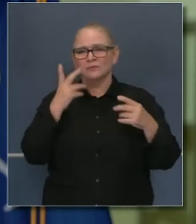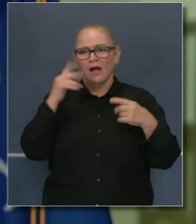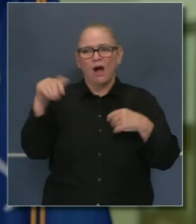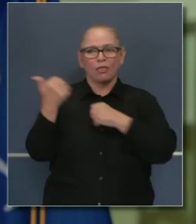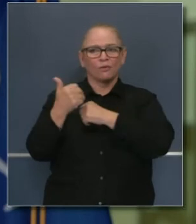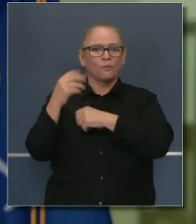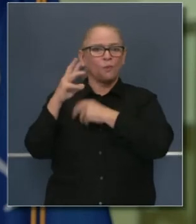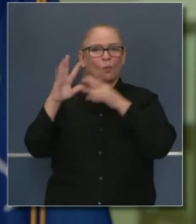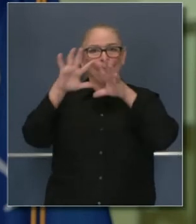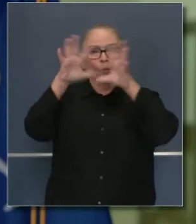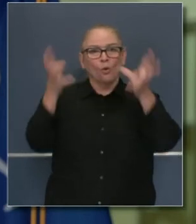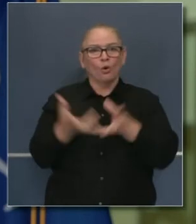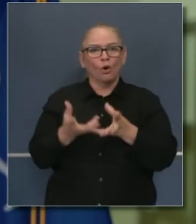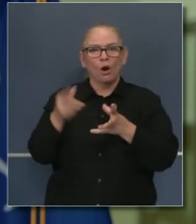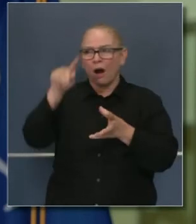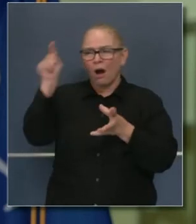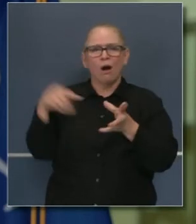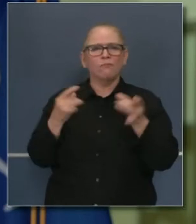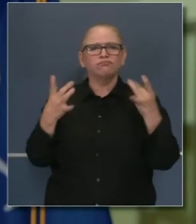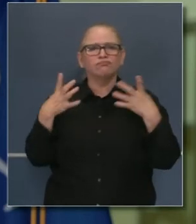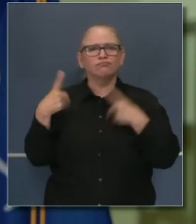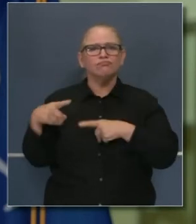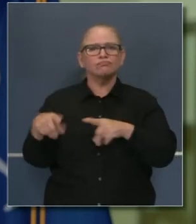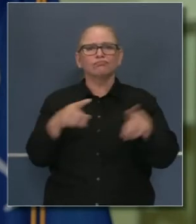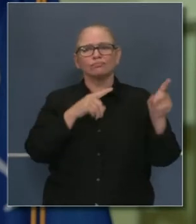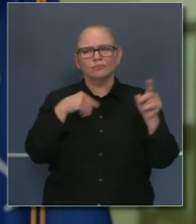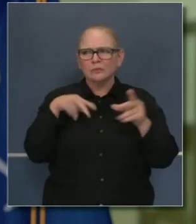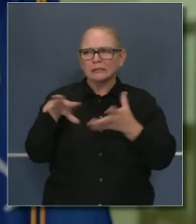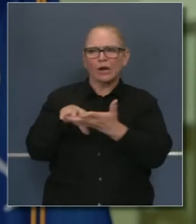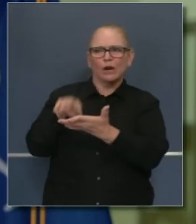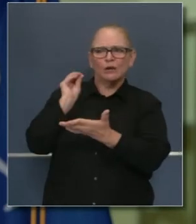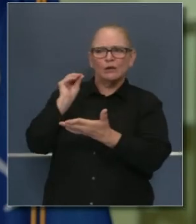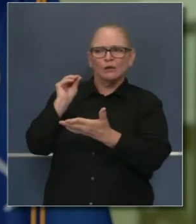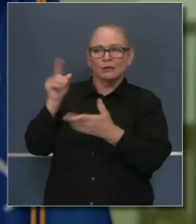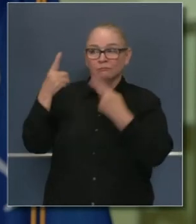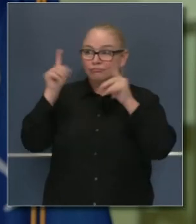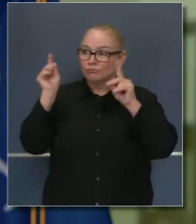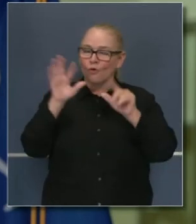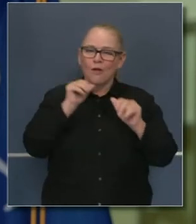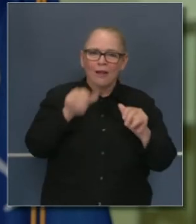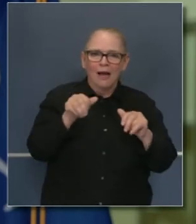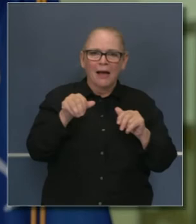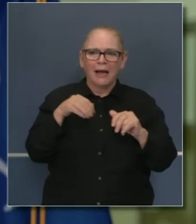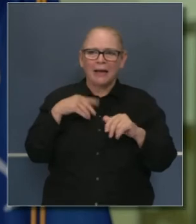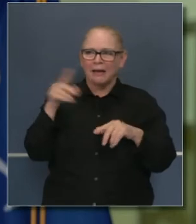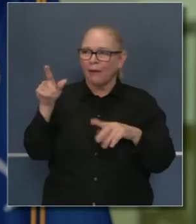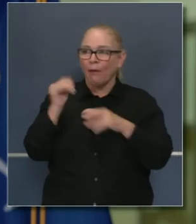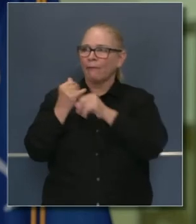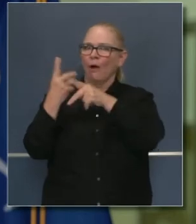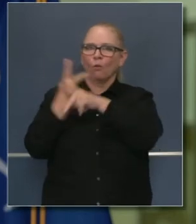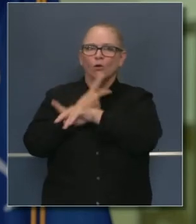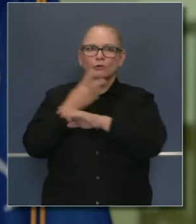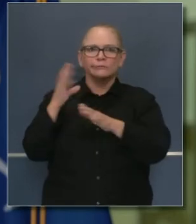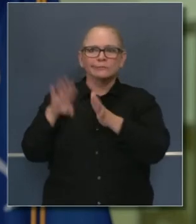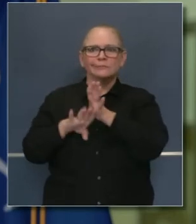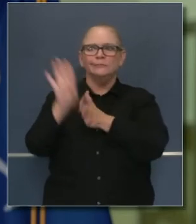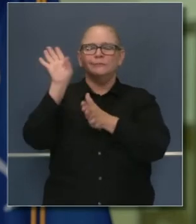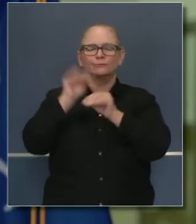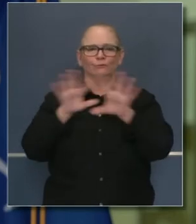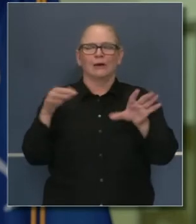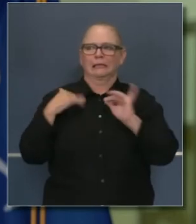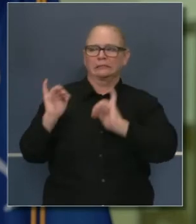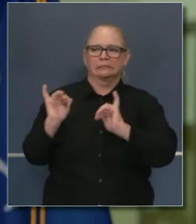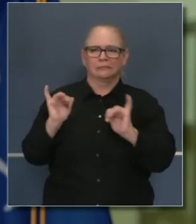del mundo, que si usted lo hace, tiene que hacerlo de una manera muy juiciosa, muy cuidadosa, muy pensada, y